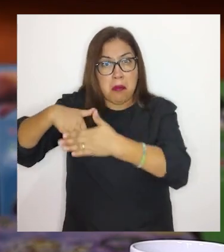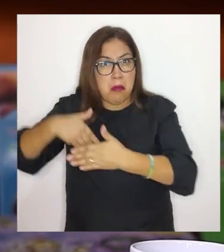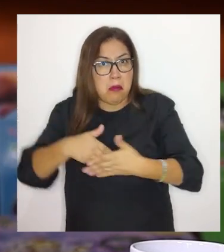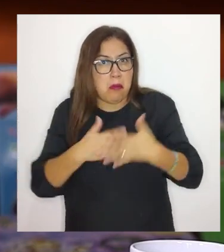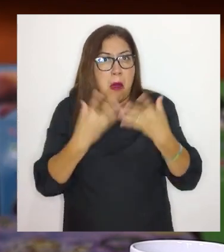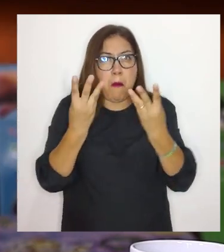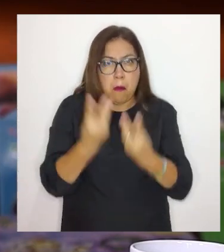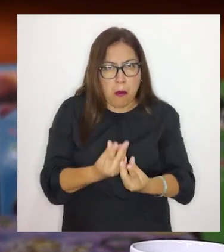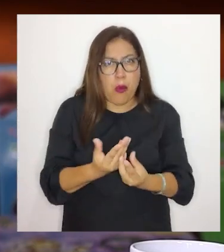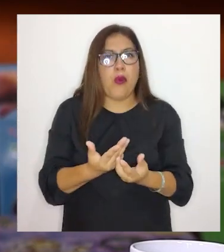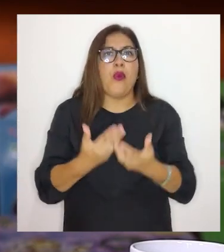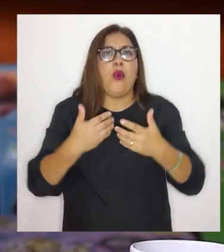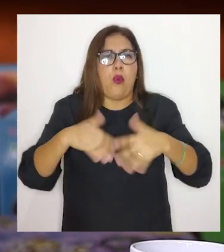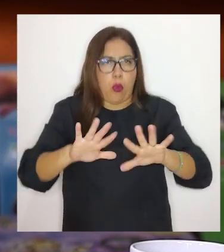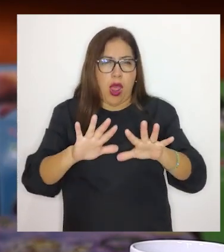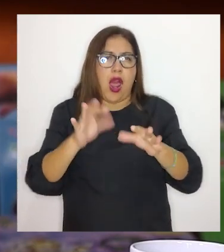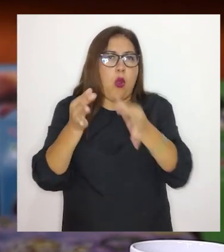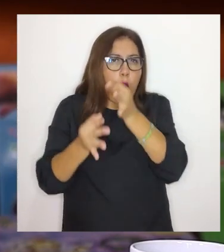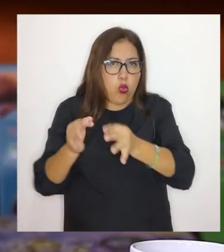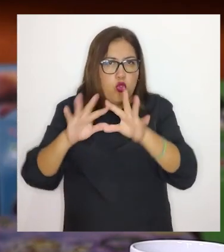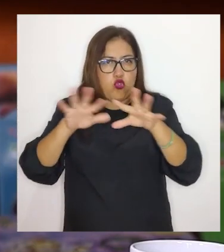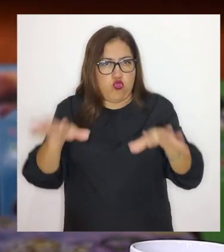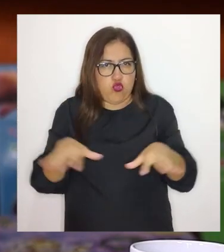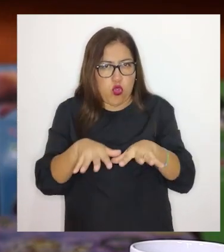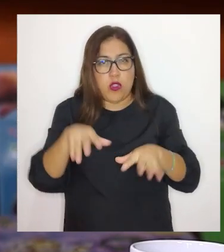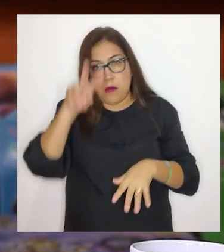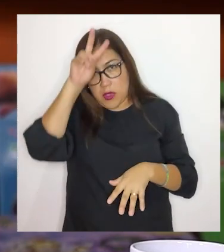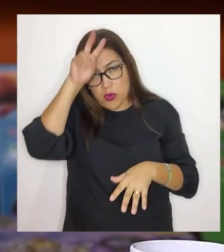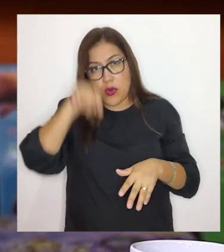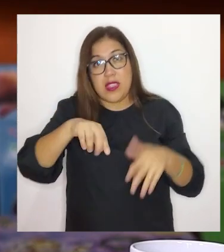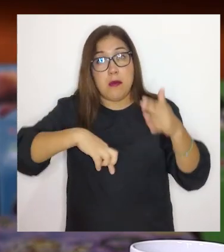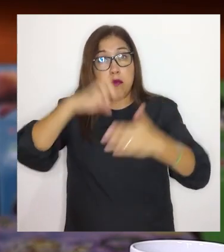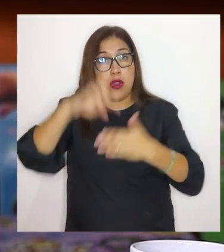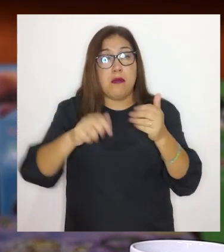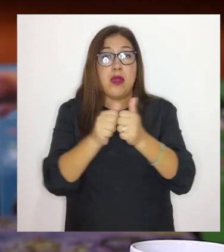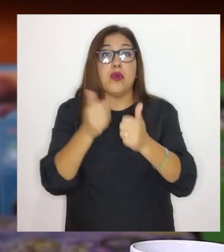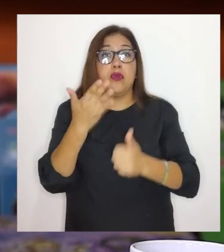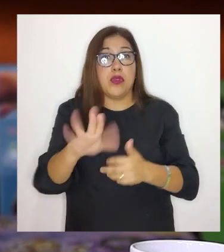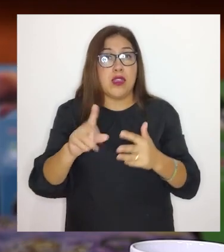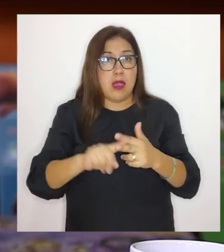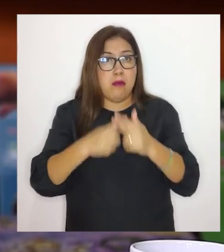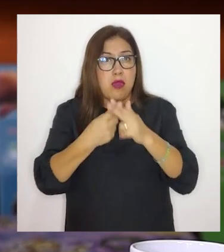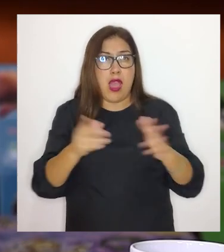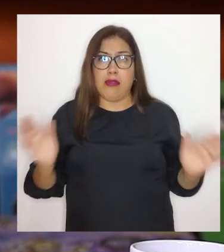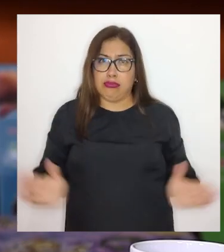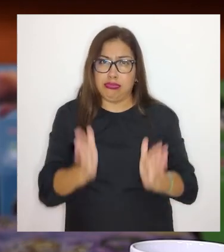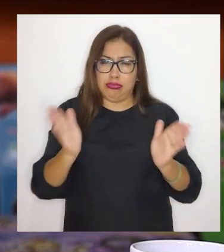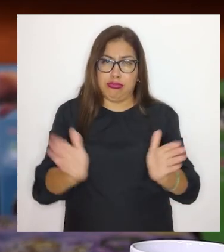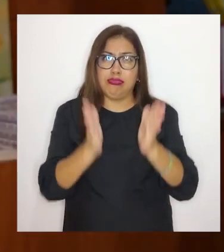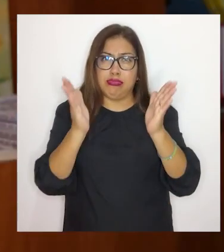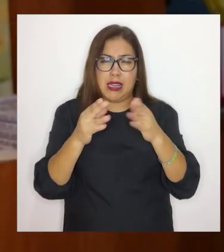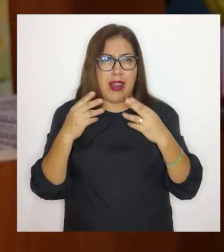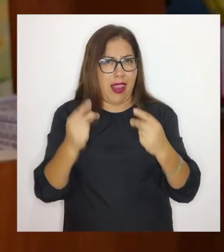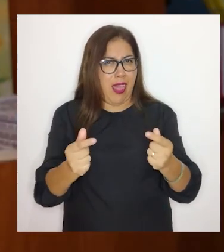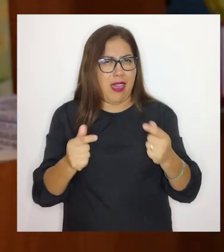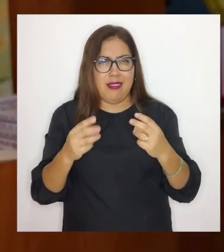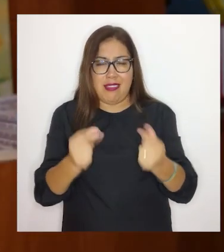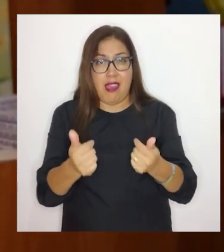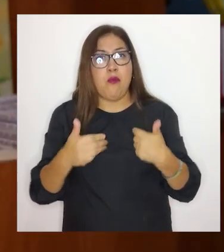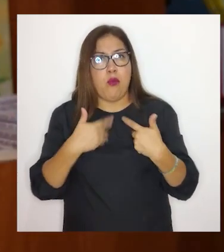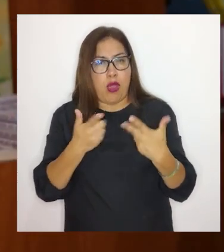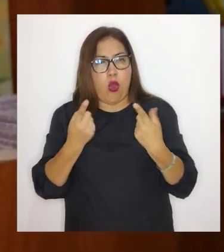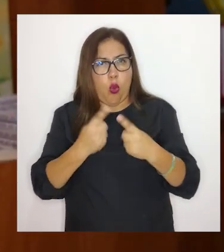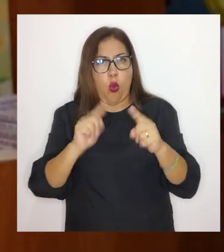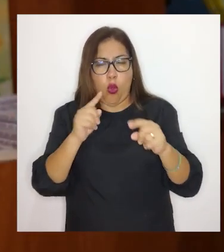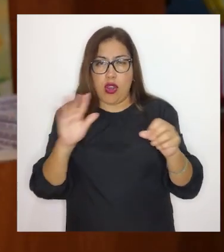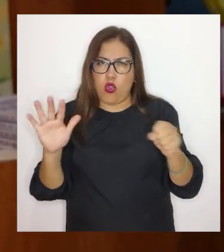global de certificación, que es la que, desde el programa Contigo, estamos iniciando a impulsar una campaña de brigadas.